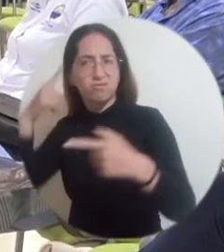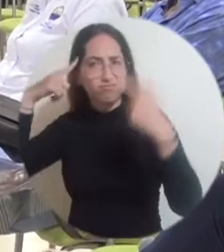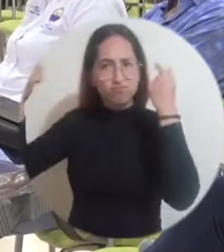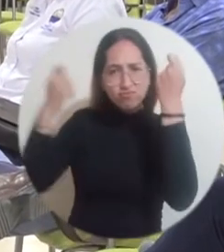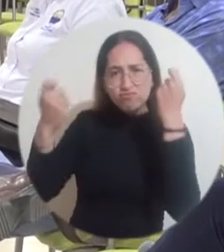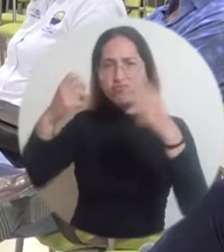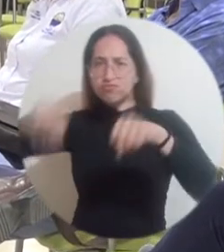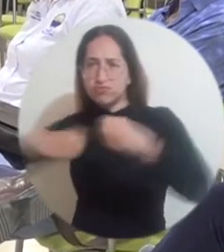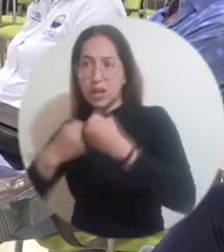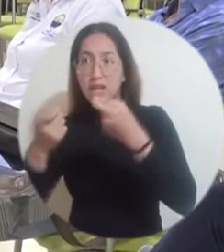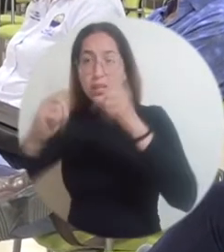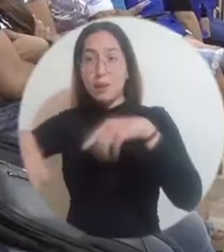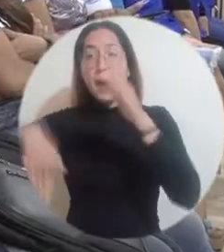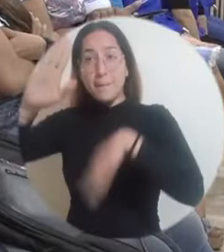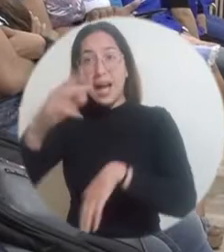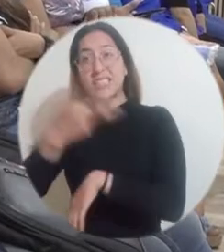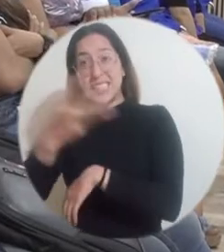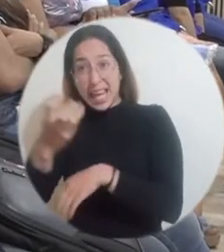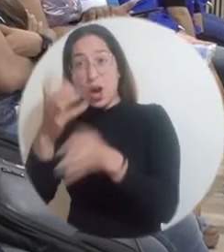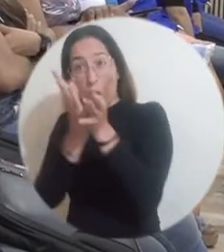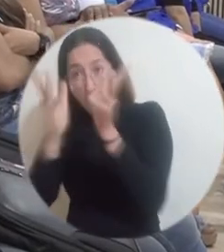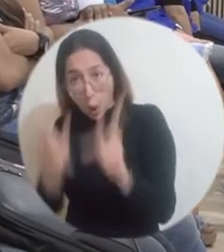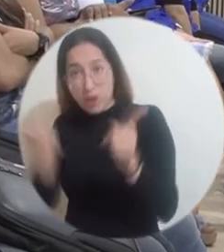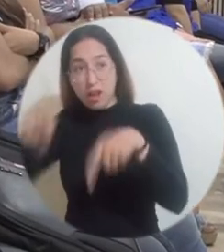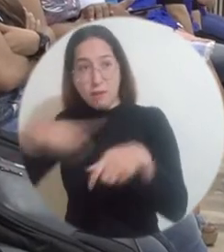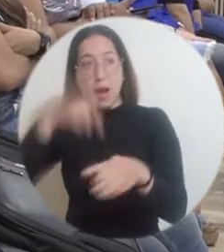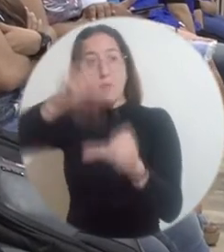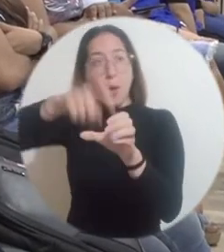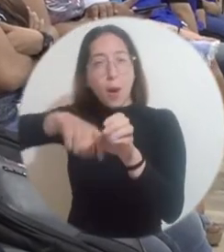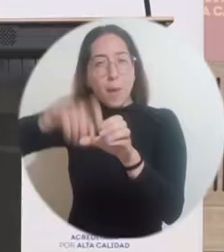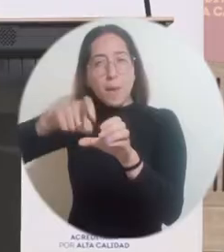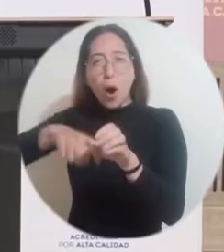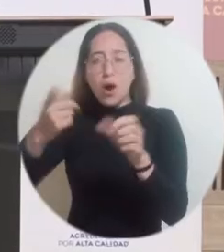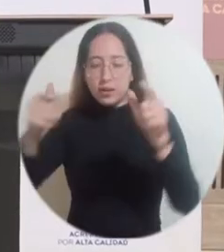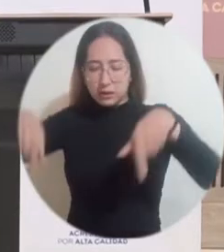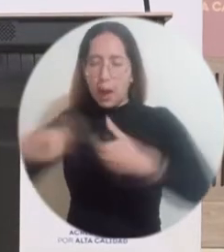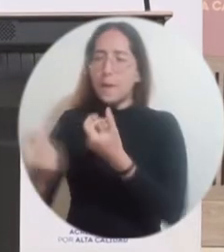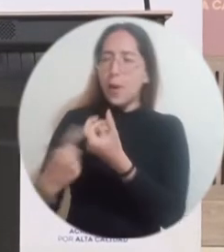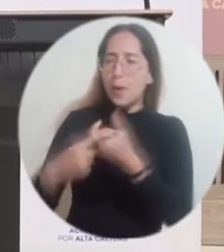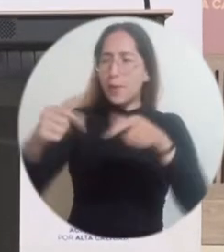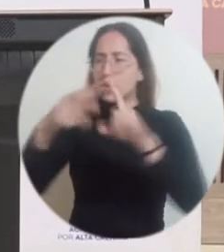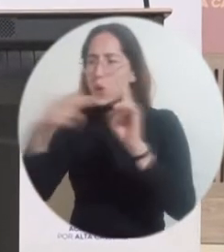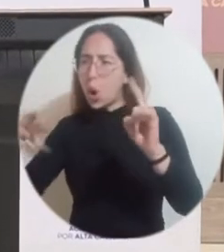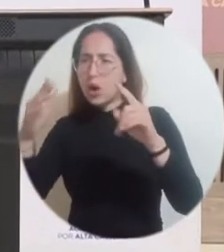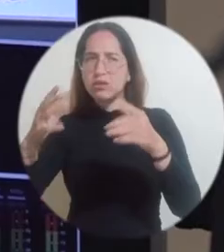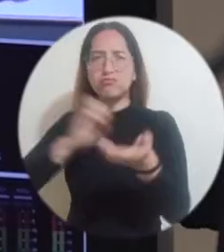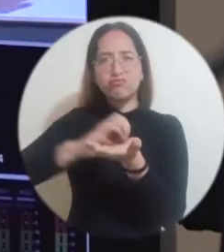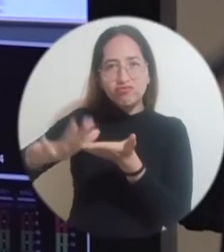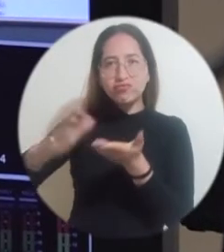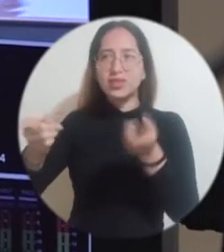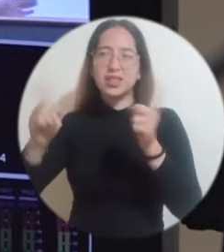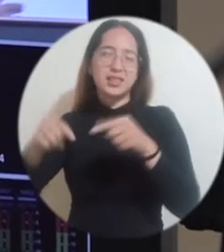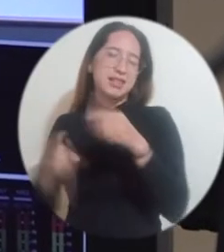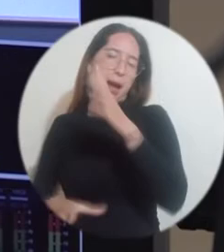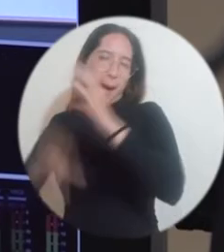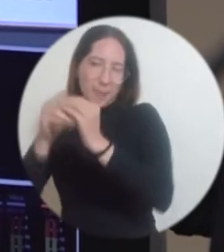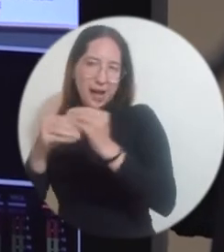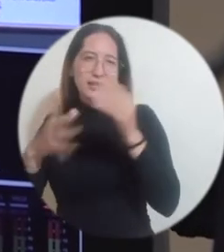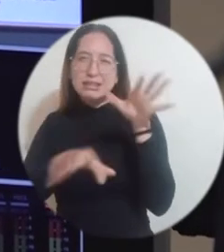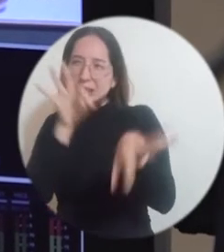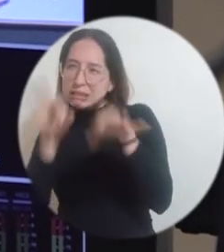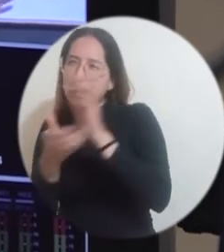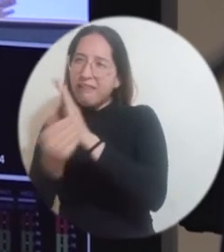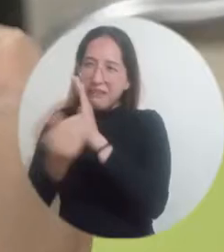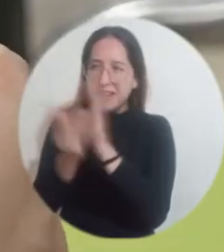alianzas estratégicas interinstitucionales, los cupos ofrecidos a más de 300 jóvenes mediante el programa Talento Magdalena, la gestión de la